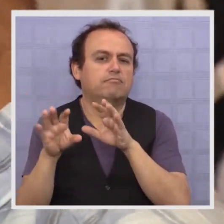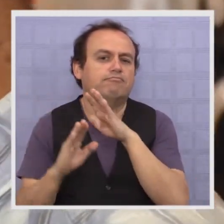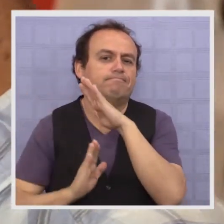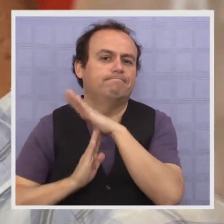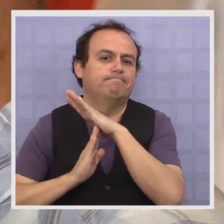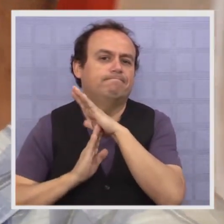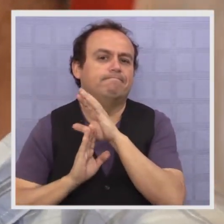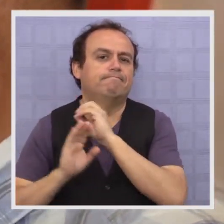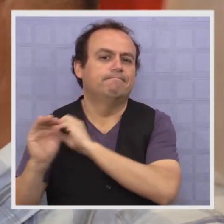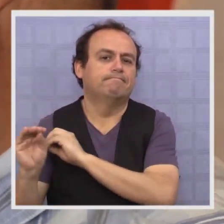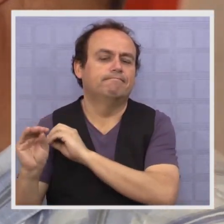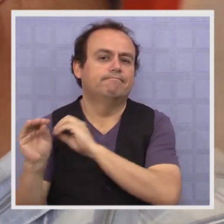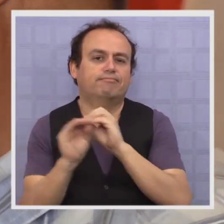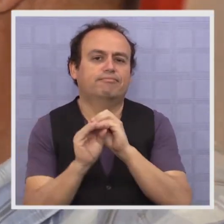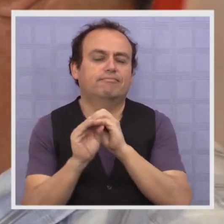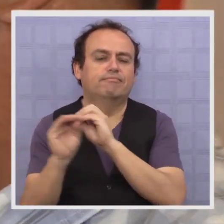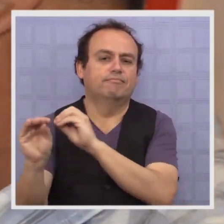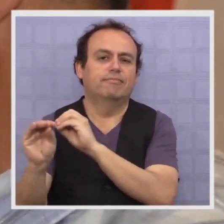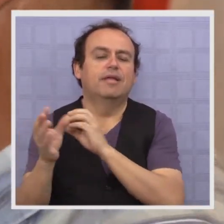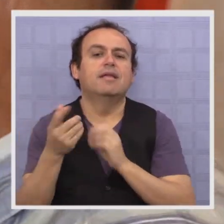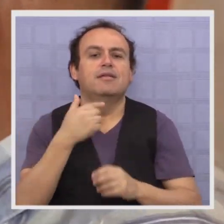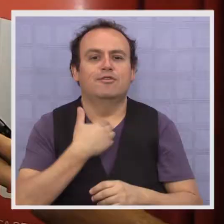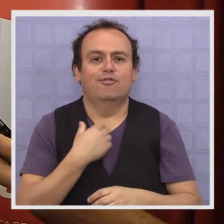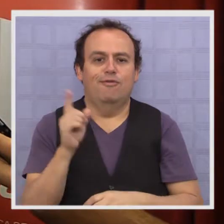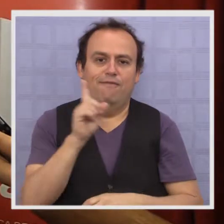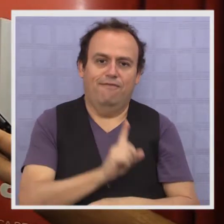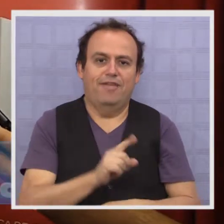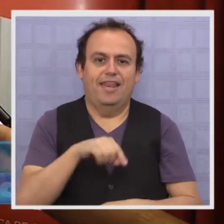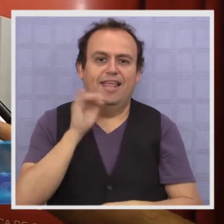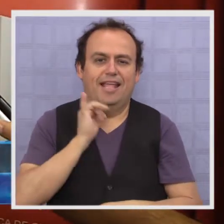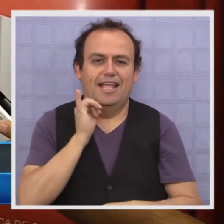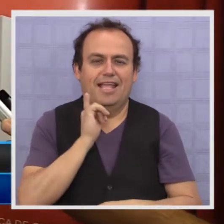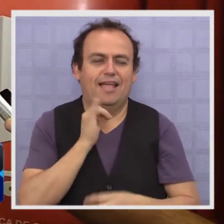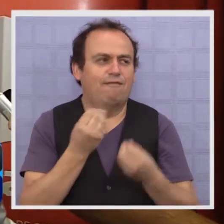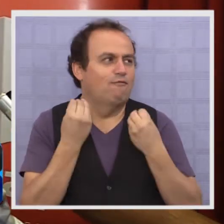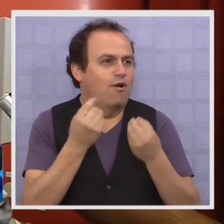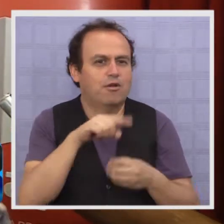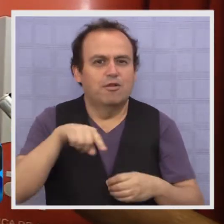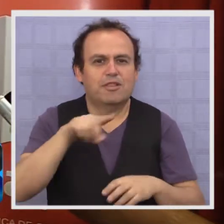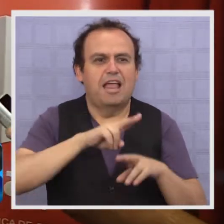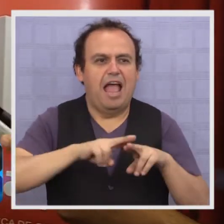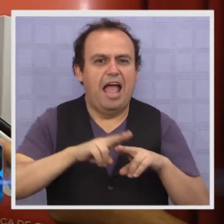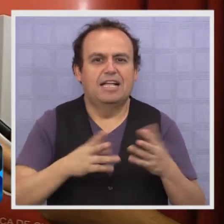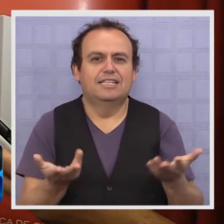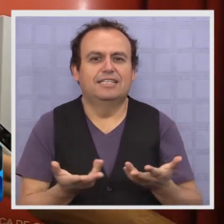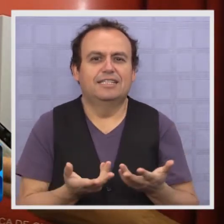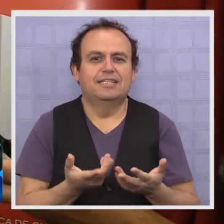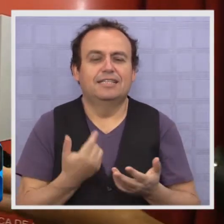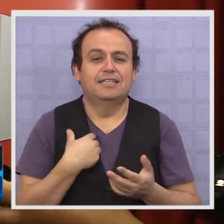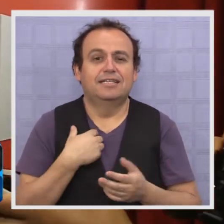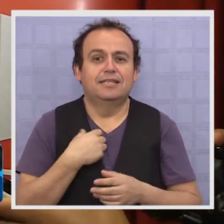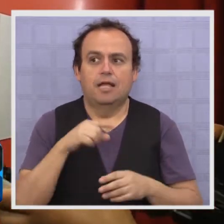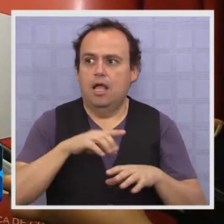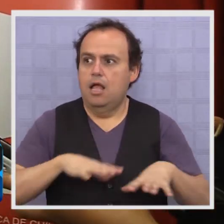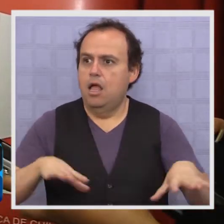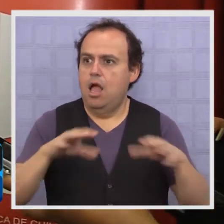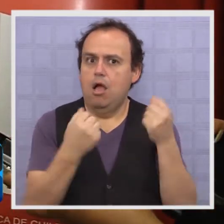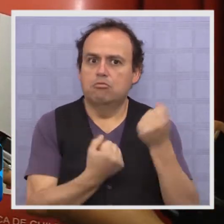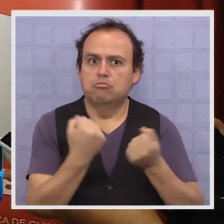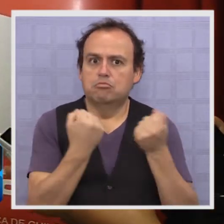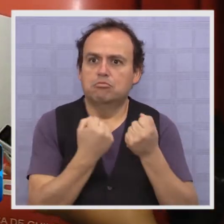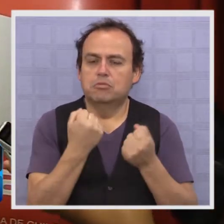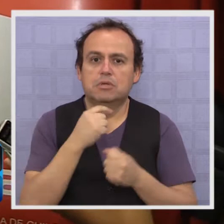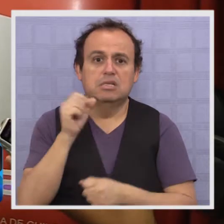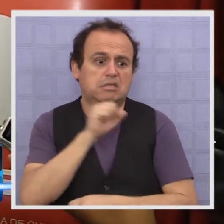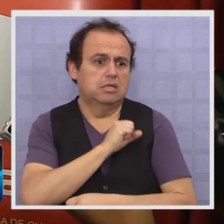agendadas. Es fantástico lo que están haciendo. Ni siquiera tenemos autódromo en Santiago, así que venir acá y ver